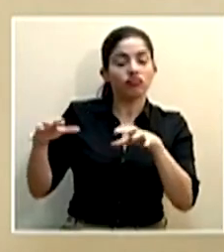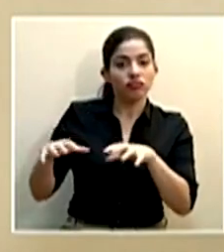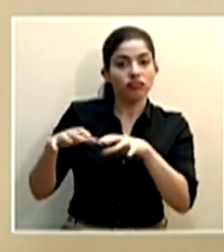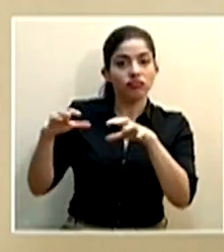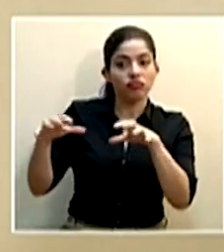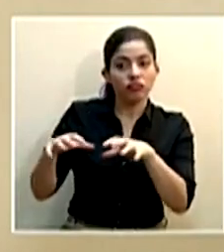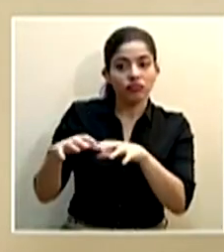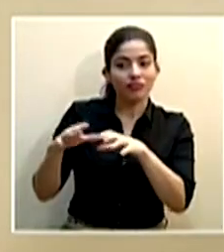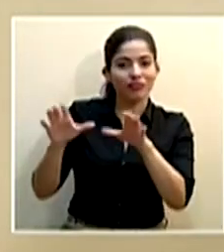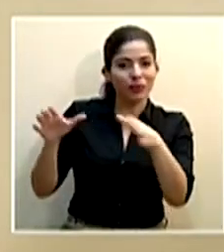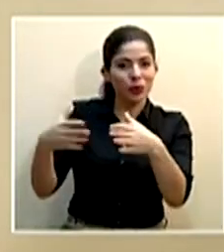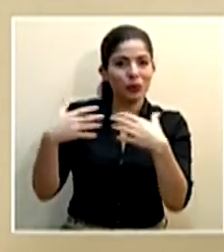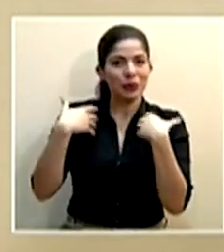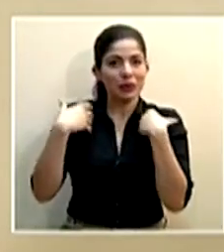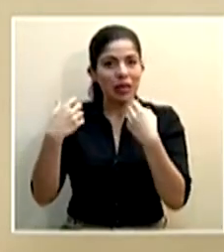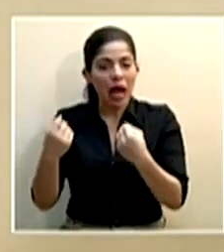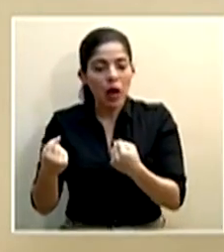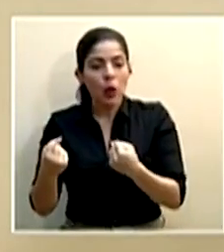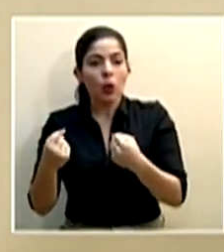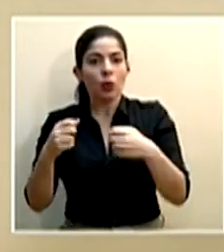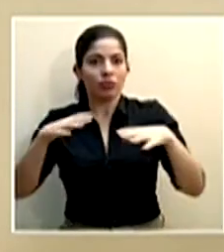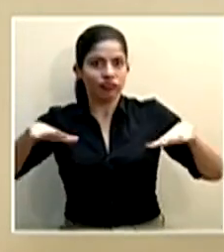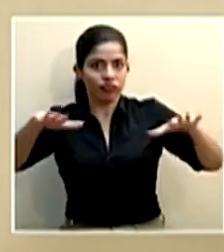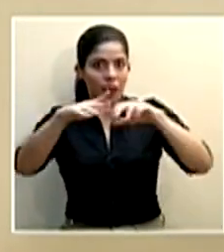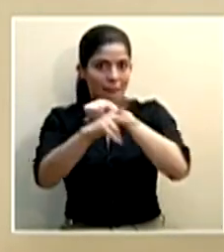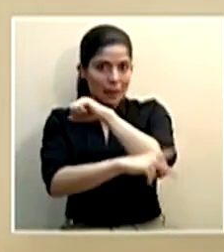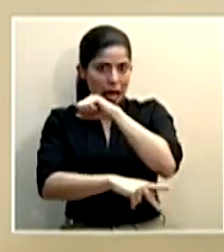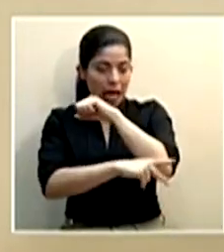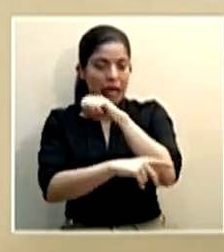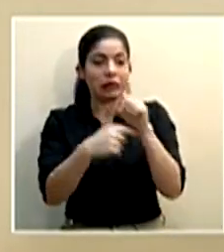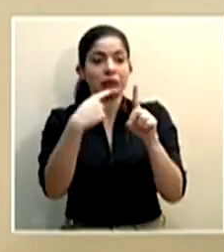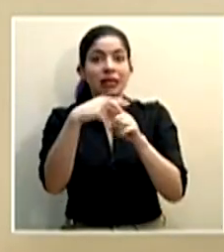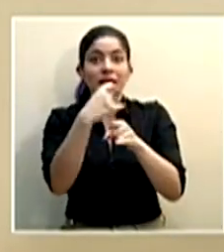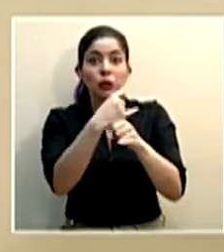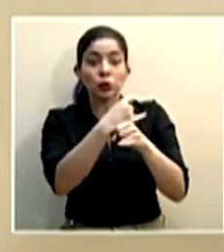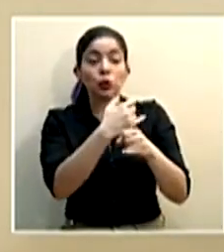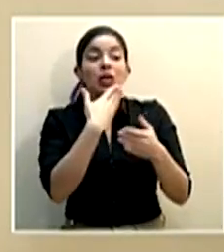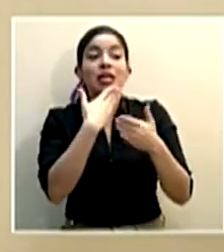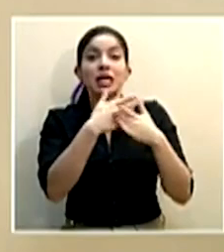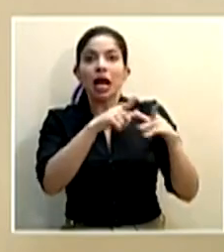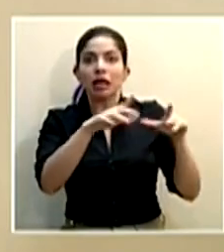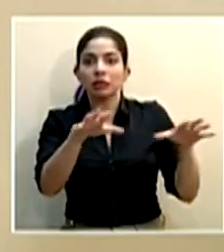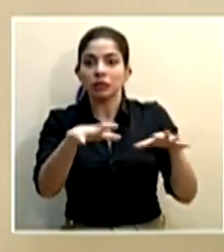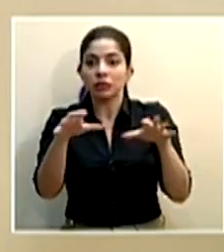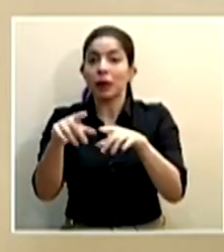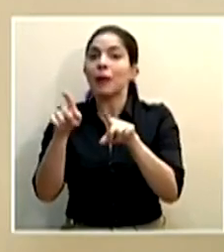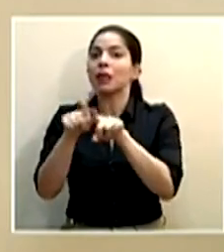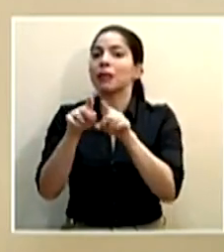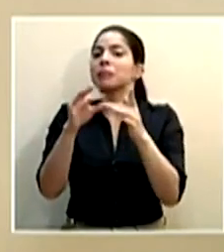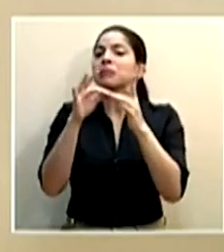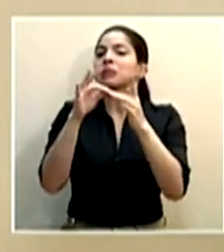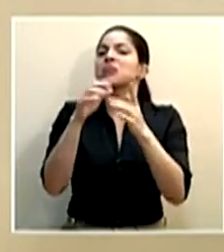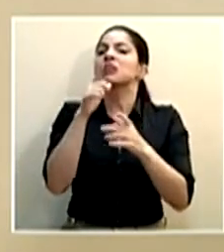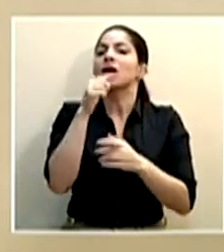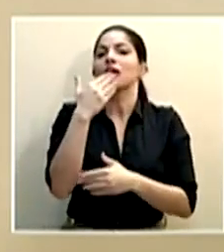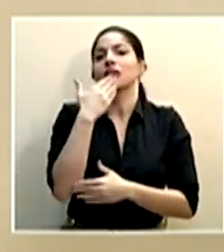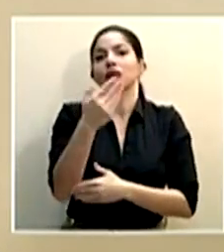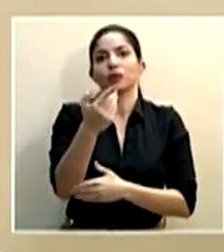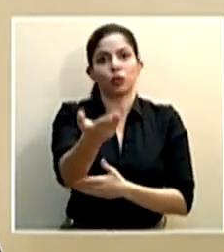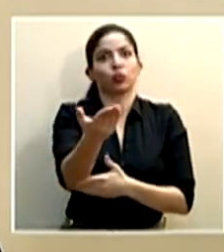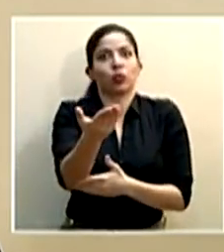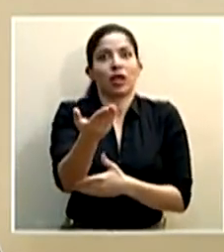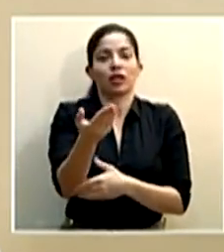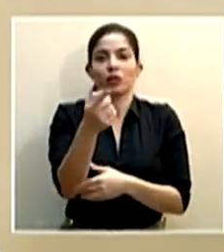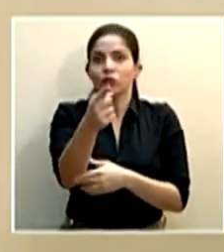cuerpos de salud del país y de instituciones, pero principalmente gracias a ustedes, gracias a usted